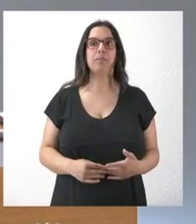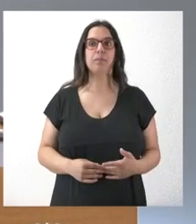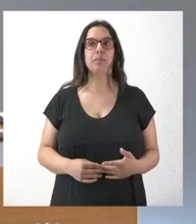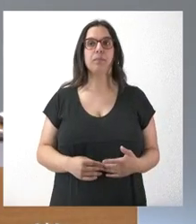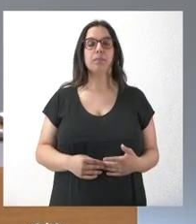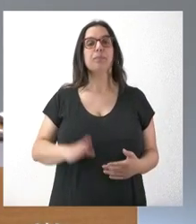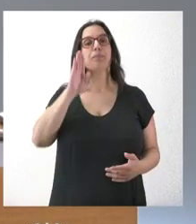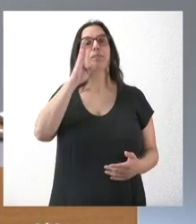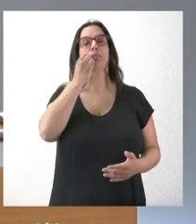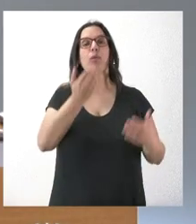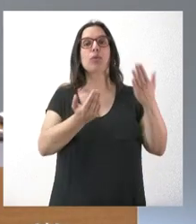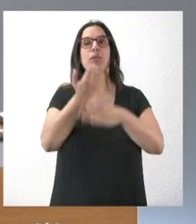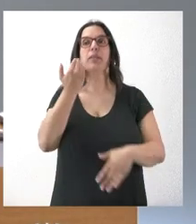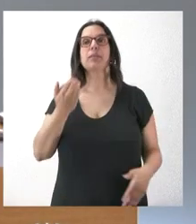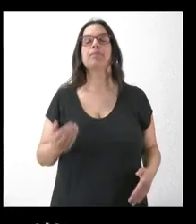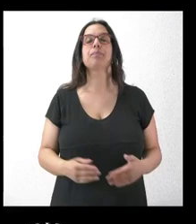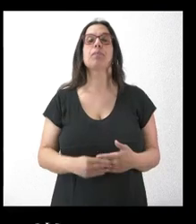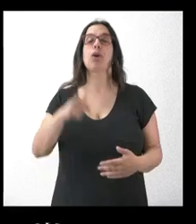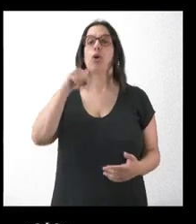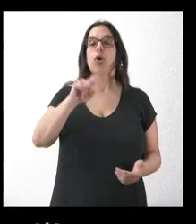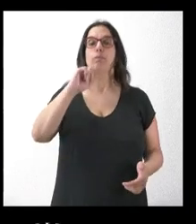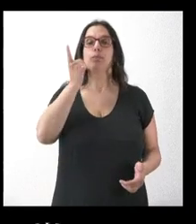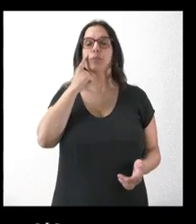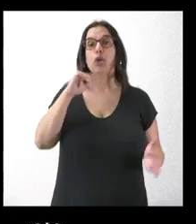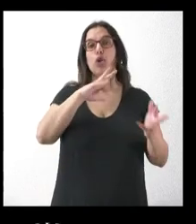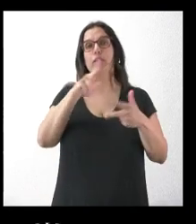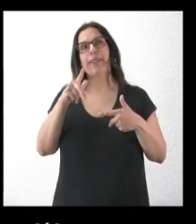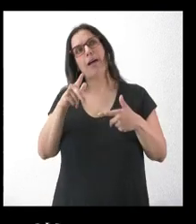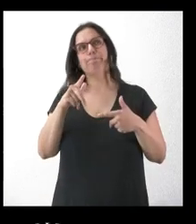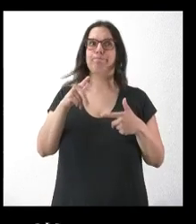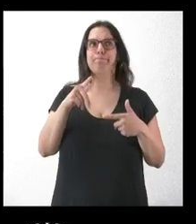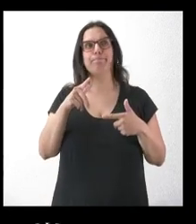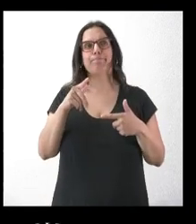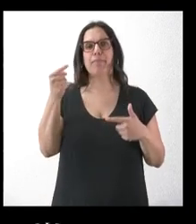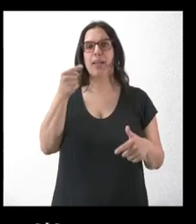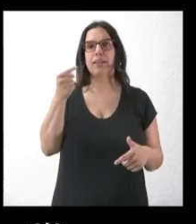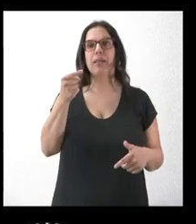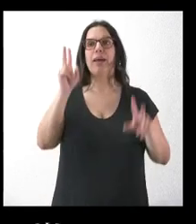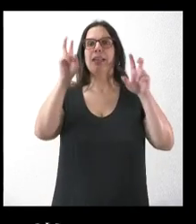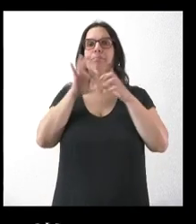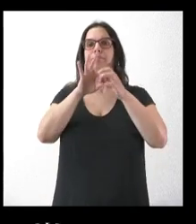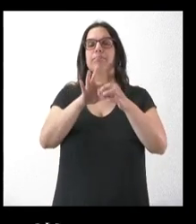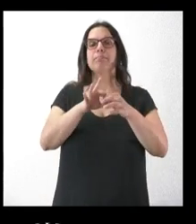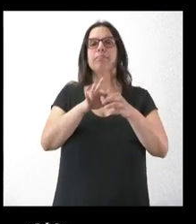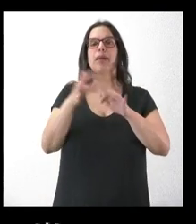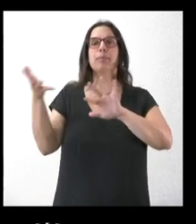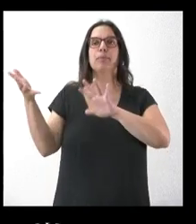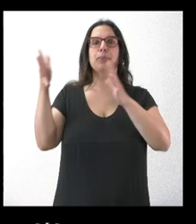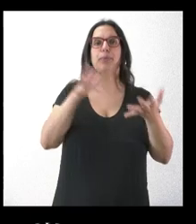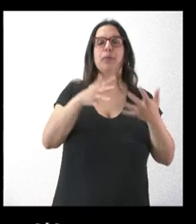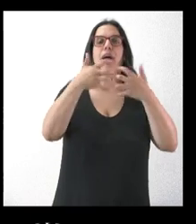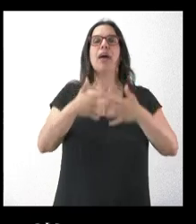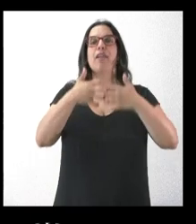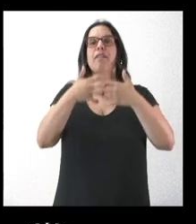Hola, buenos días al portavoz. Hoy se han conocido noticias poco halagüeñas o poco optimistas de cara a la posible implantación aquí de la fábrica de suites.